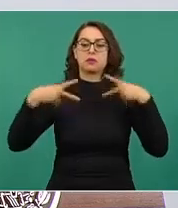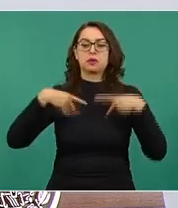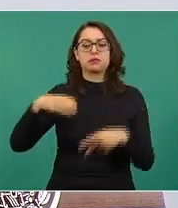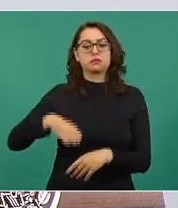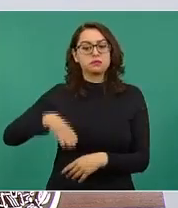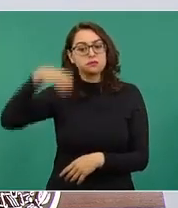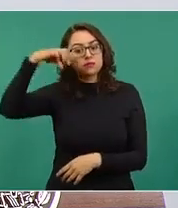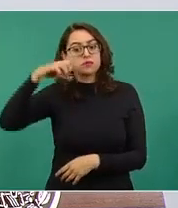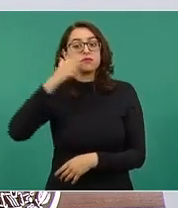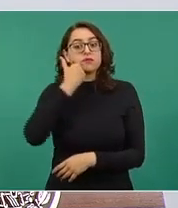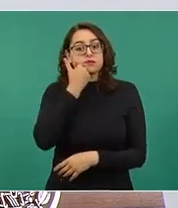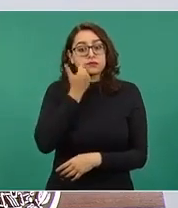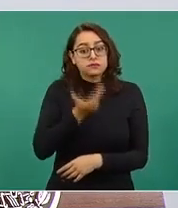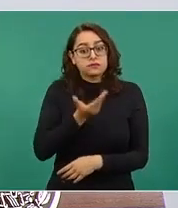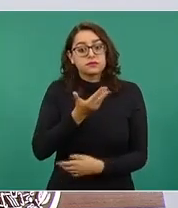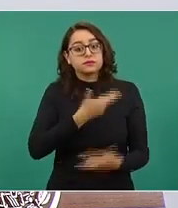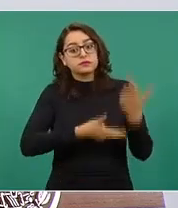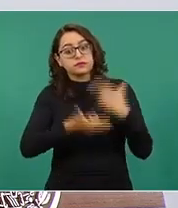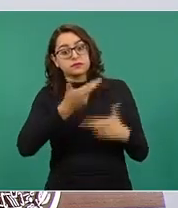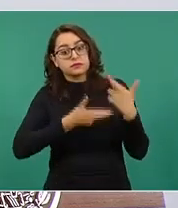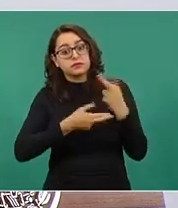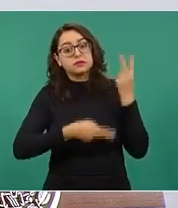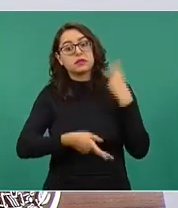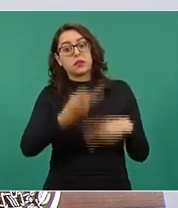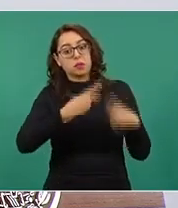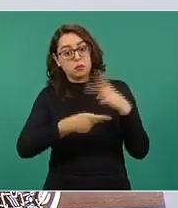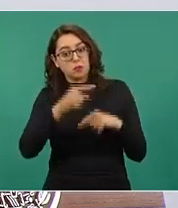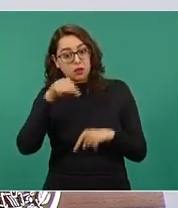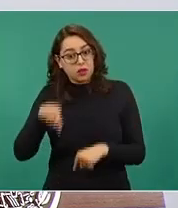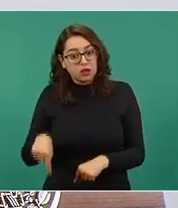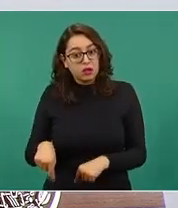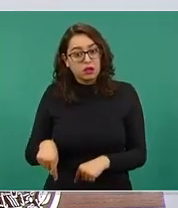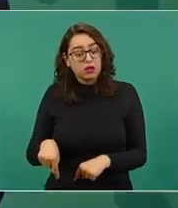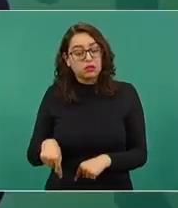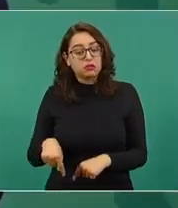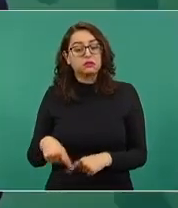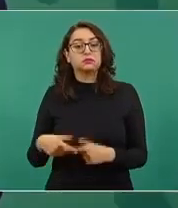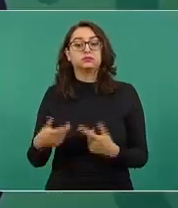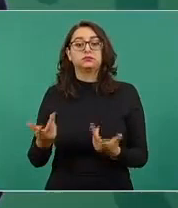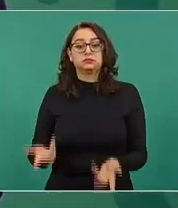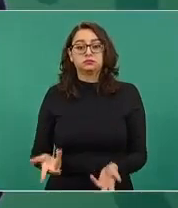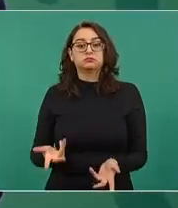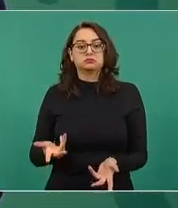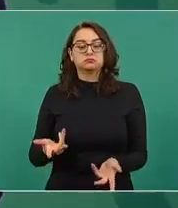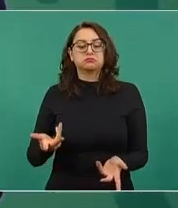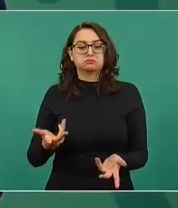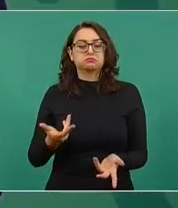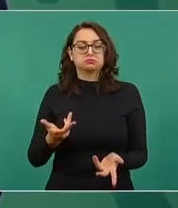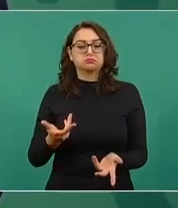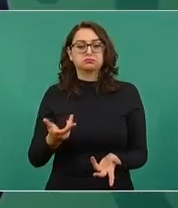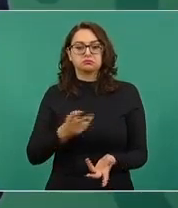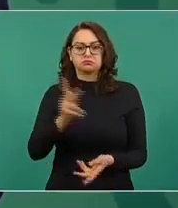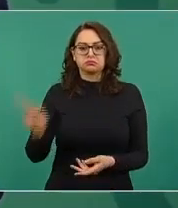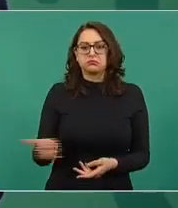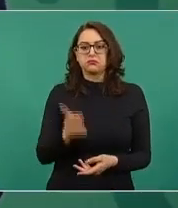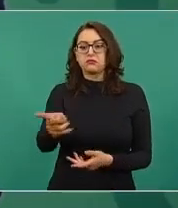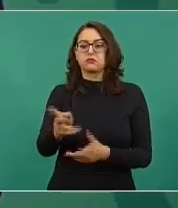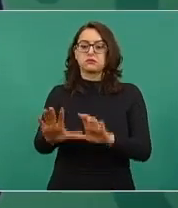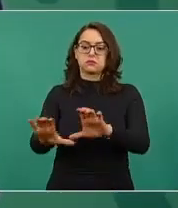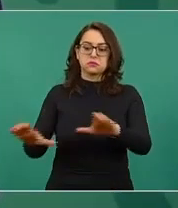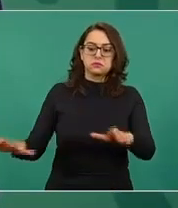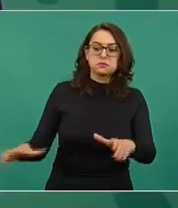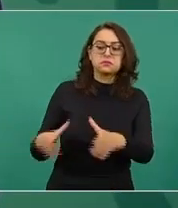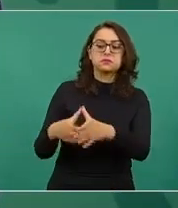quieran regresar a sus pueblos, a sus comunidades,